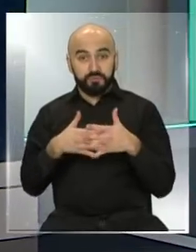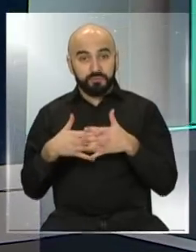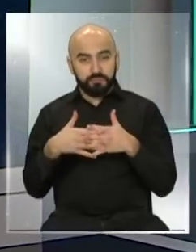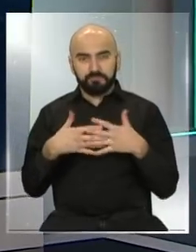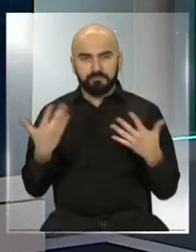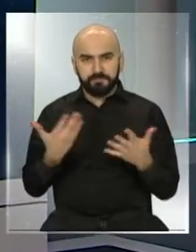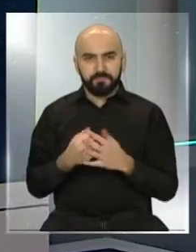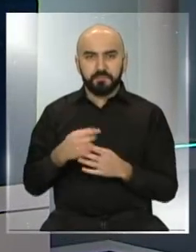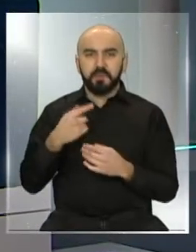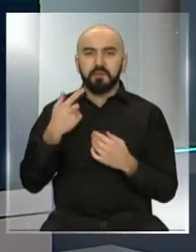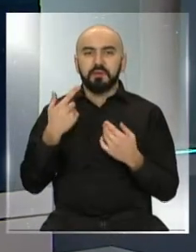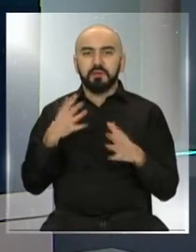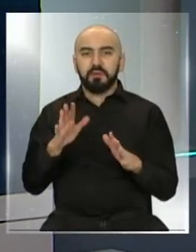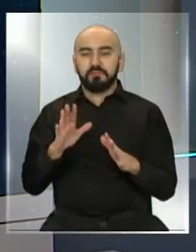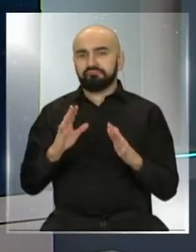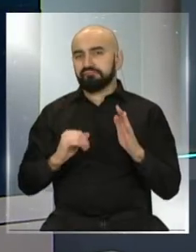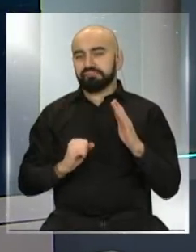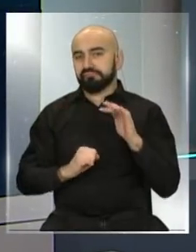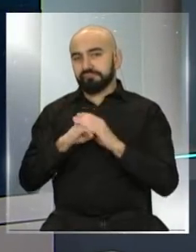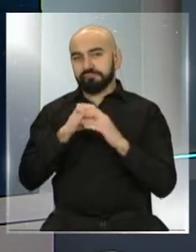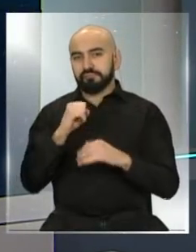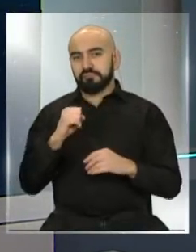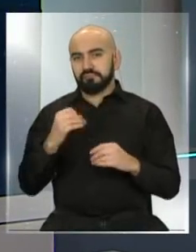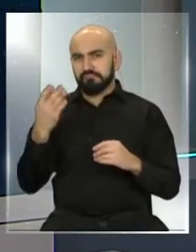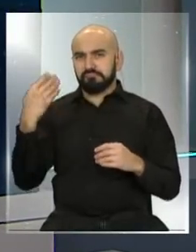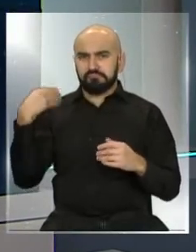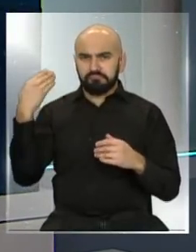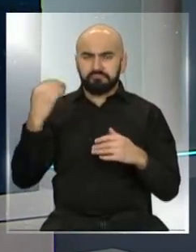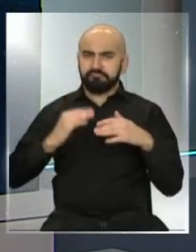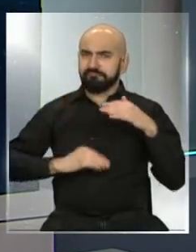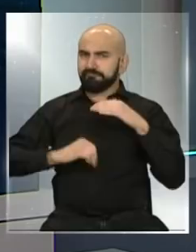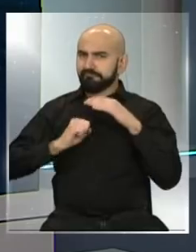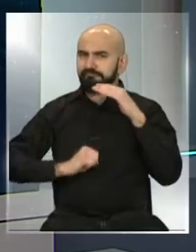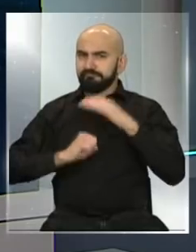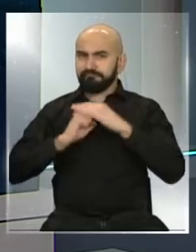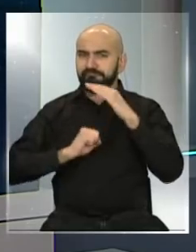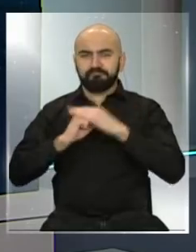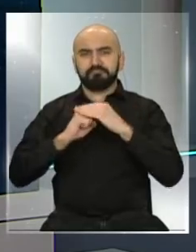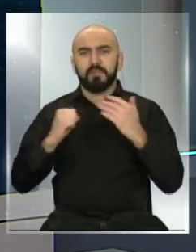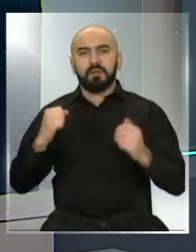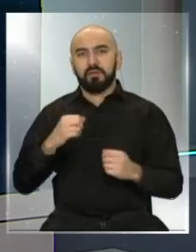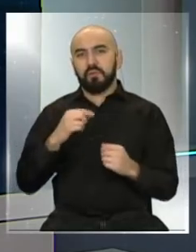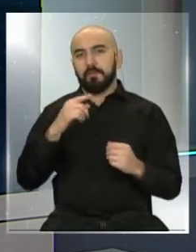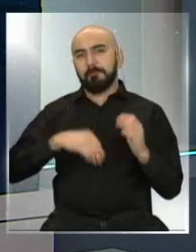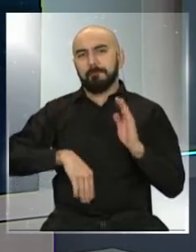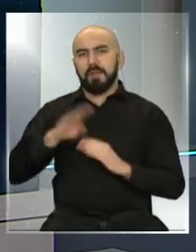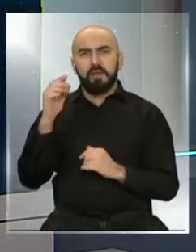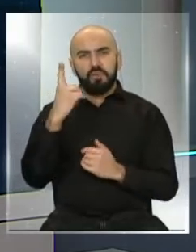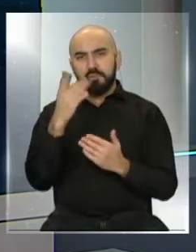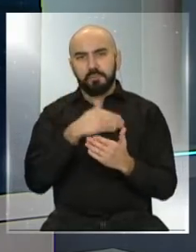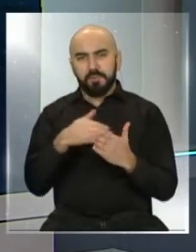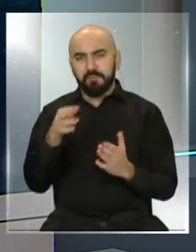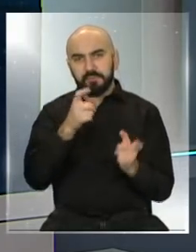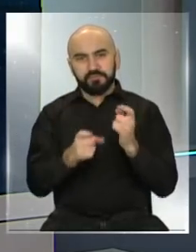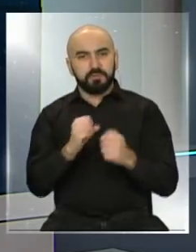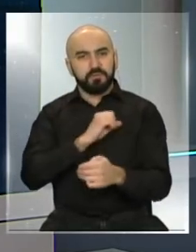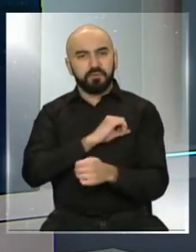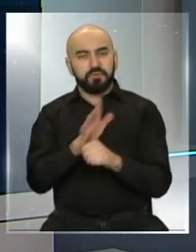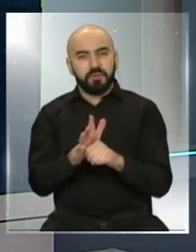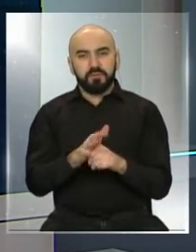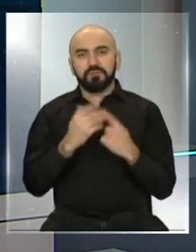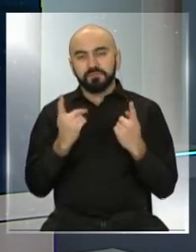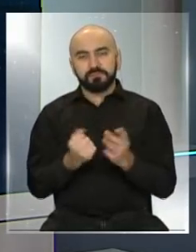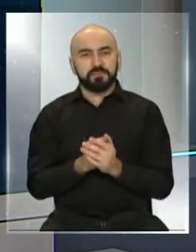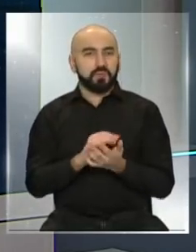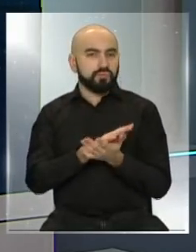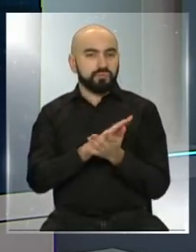hablando, ya lidera a nivel mundial desde hace varias semanas con el número de contagios, más de un millón de contagios en todos los